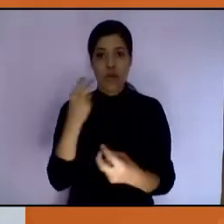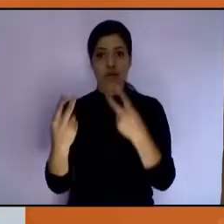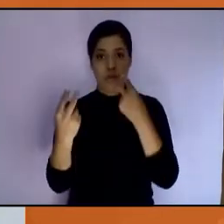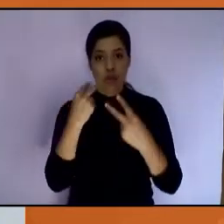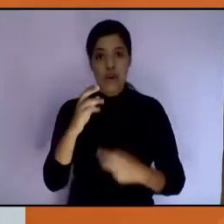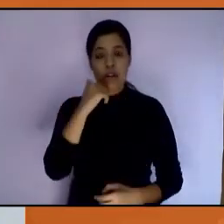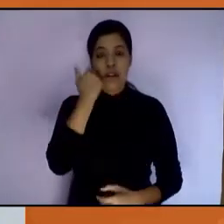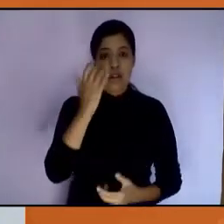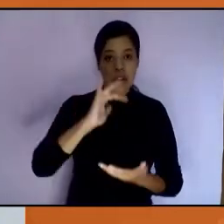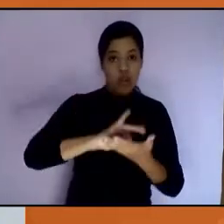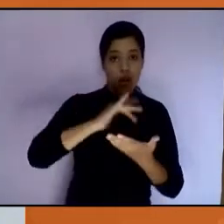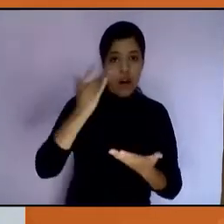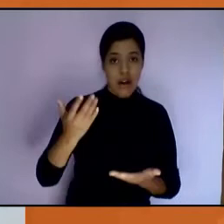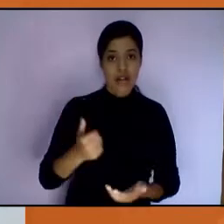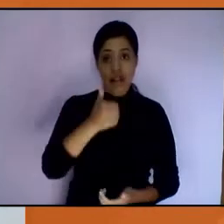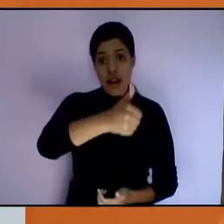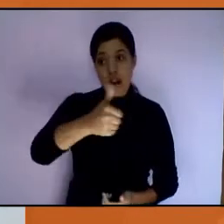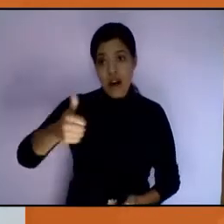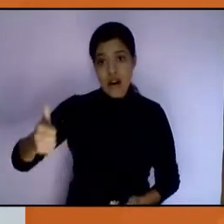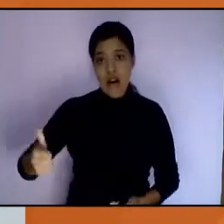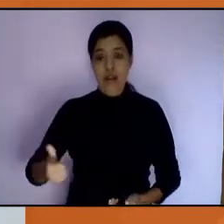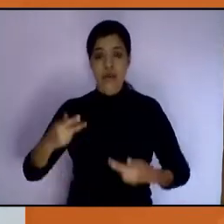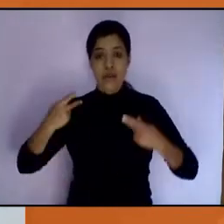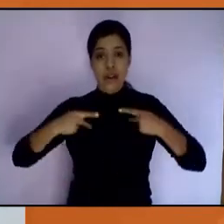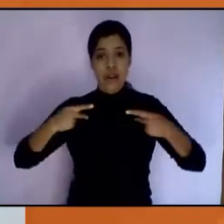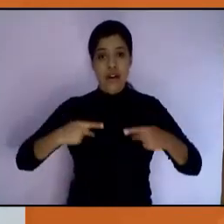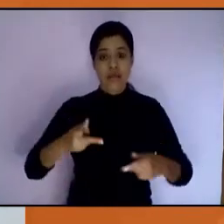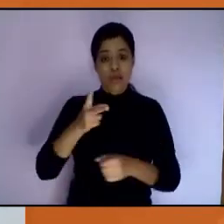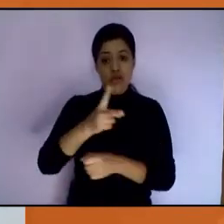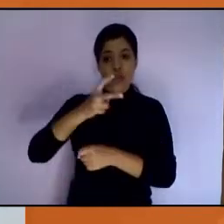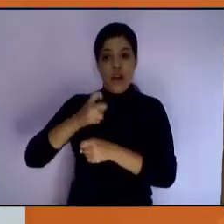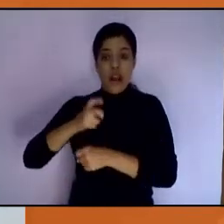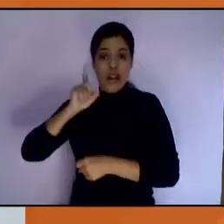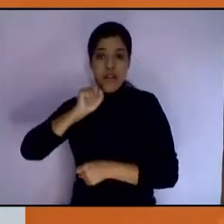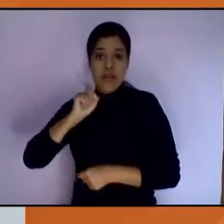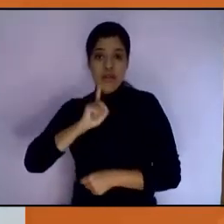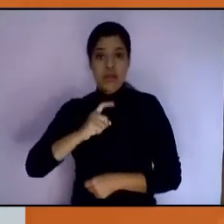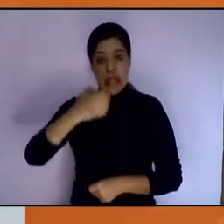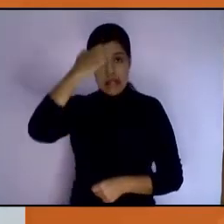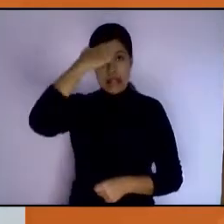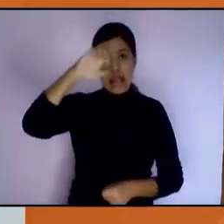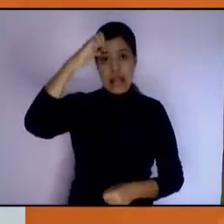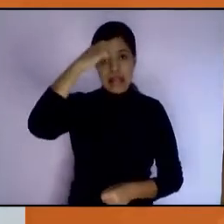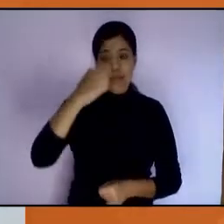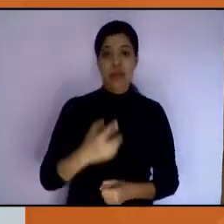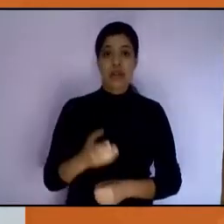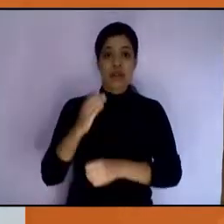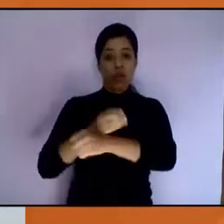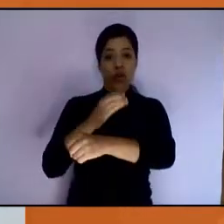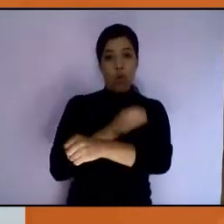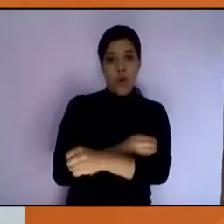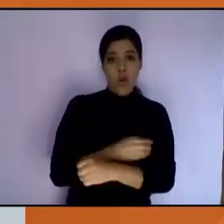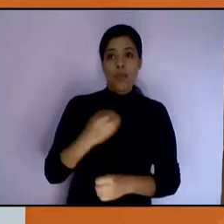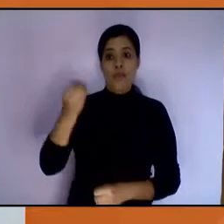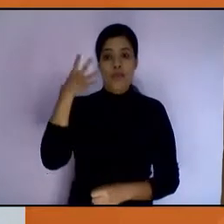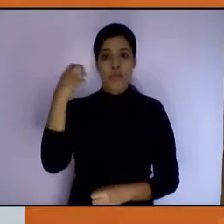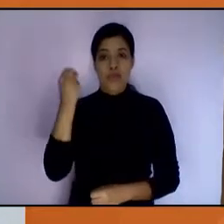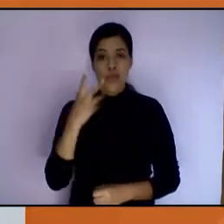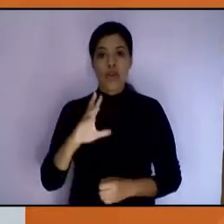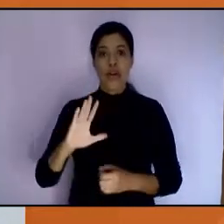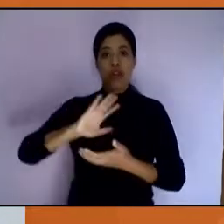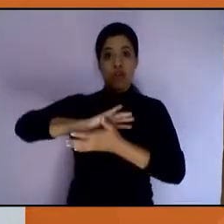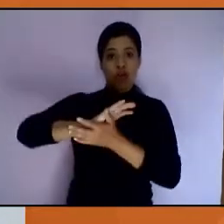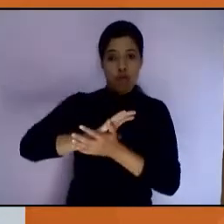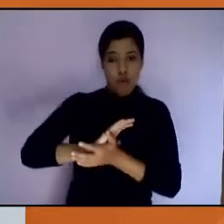Quiero agradecer de antemano a cada una de las expertas invitadas que nos acompañan el día de hoy en el panel de violencias contra las mujeres. A la